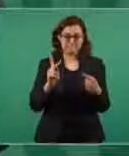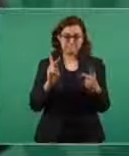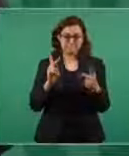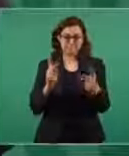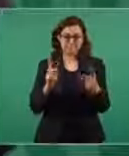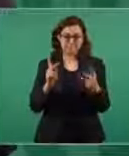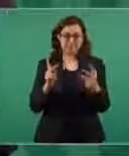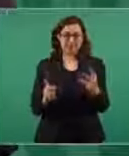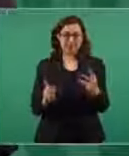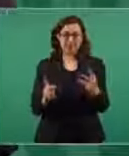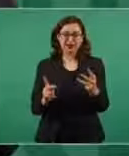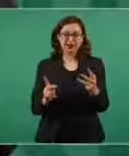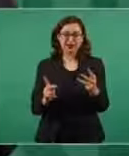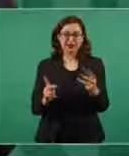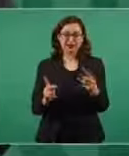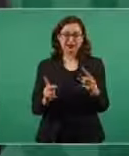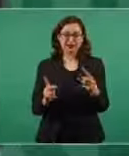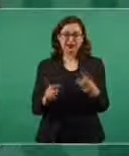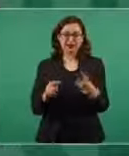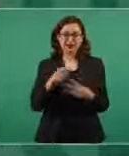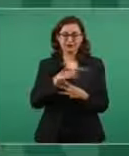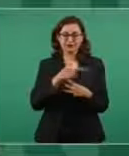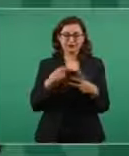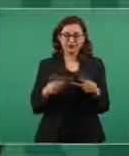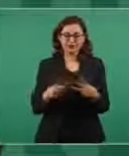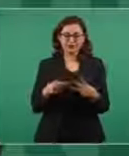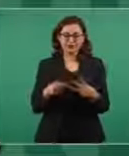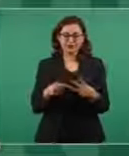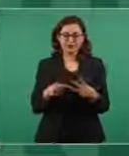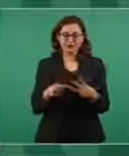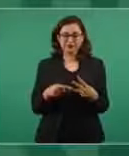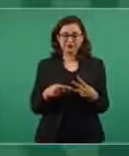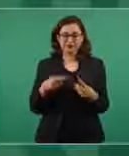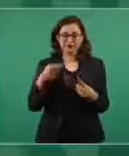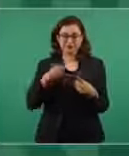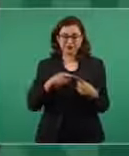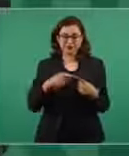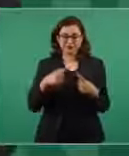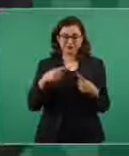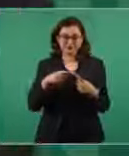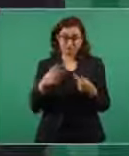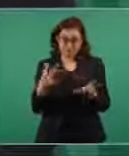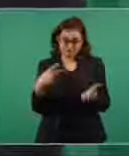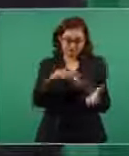que se requieren sí sí sí es presencia